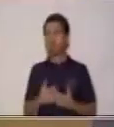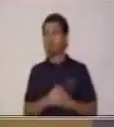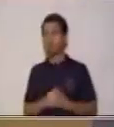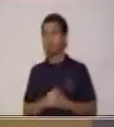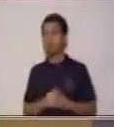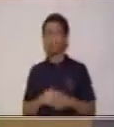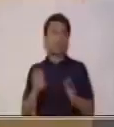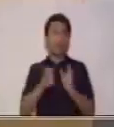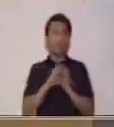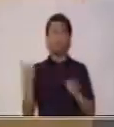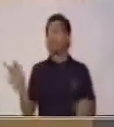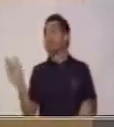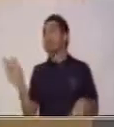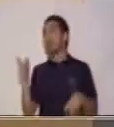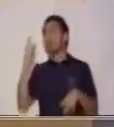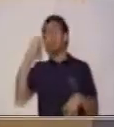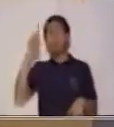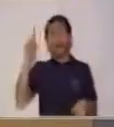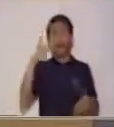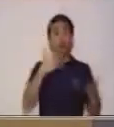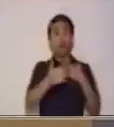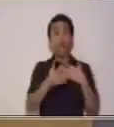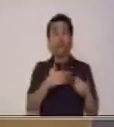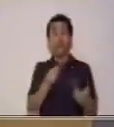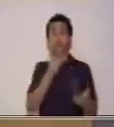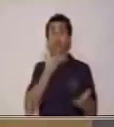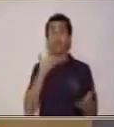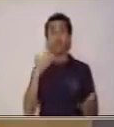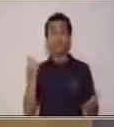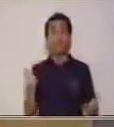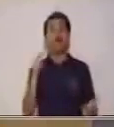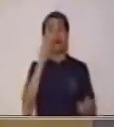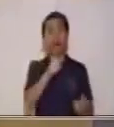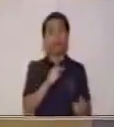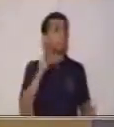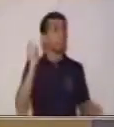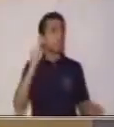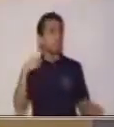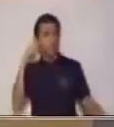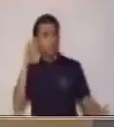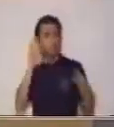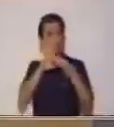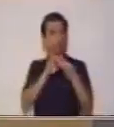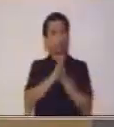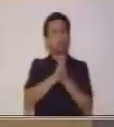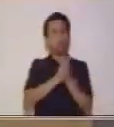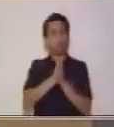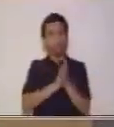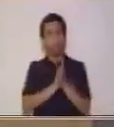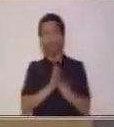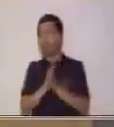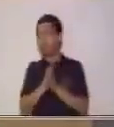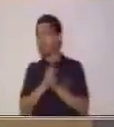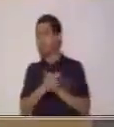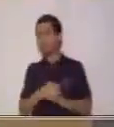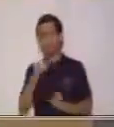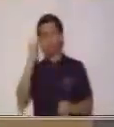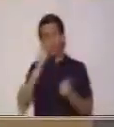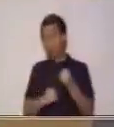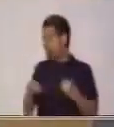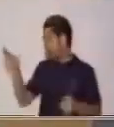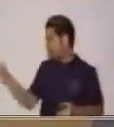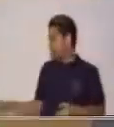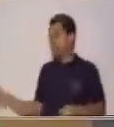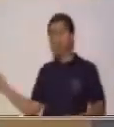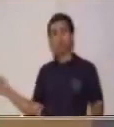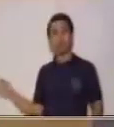está la parte final del anuncio publicitario, pero en algún momento es